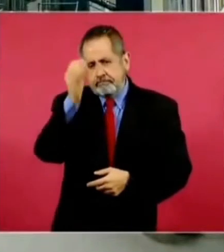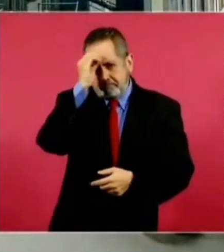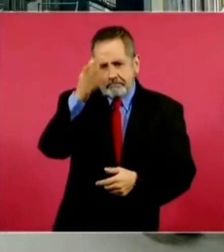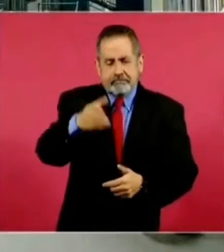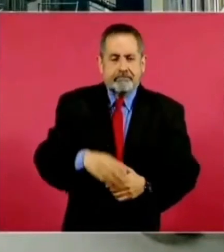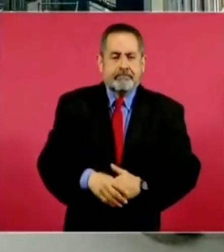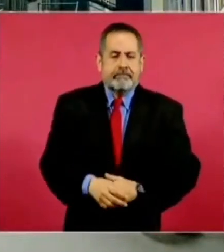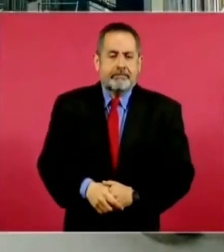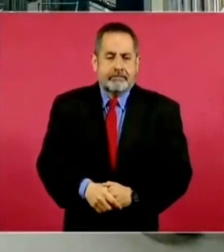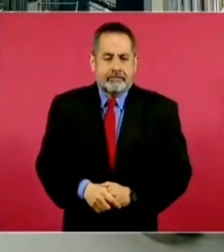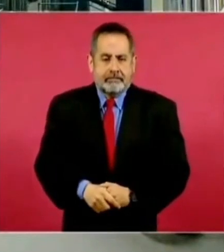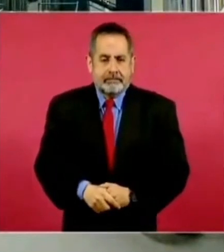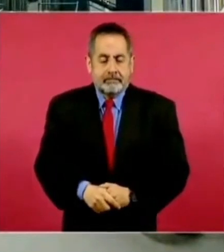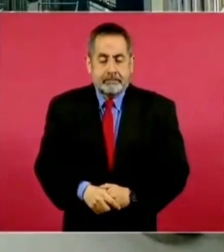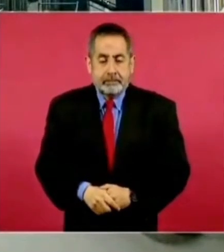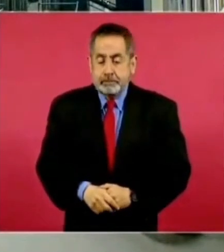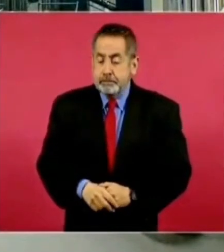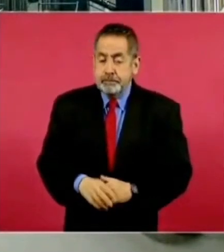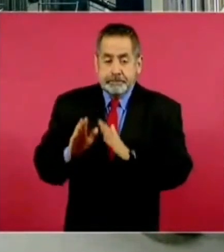Voy a dejar un libro.